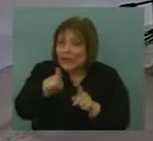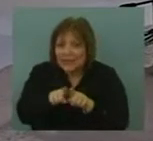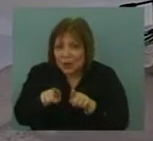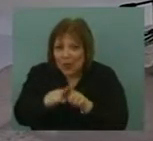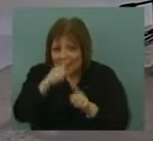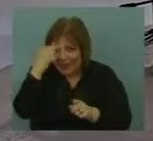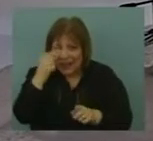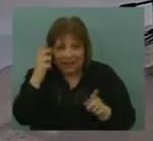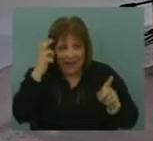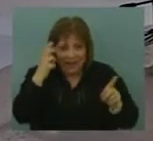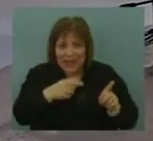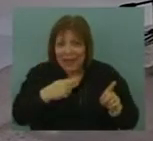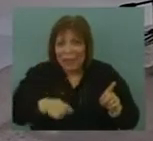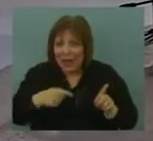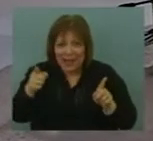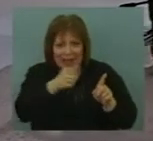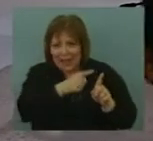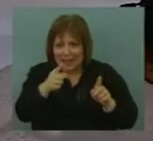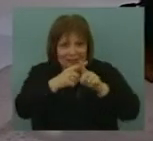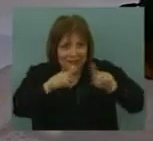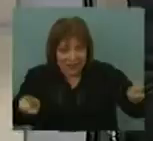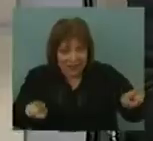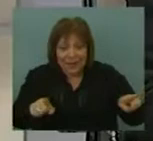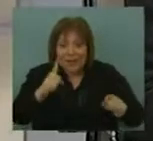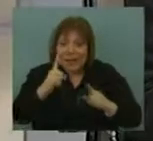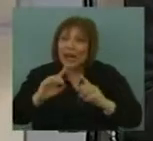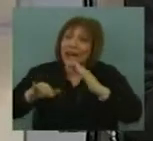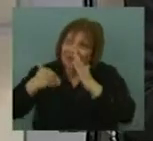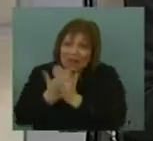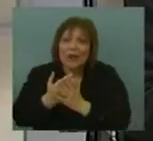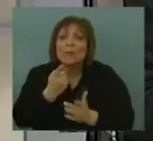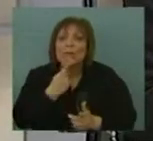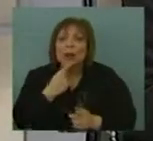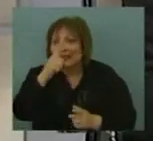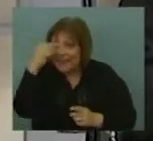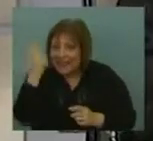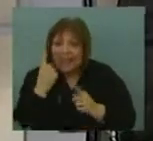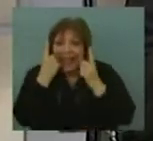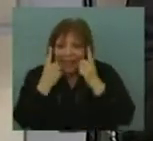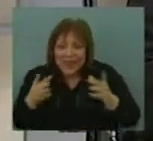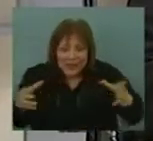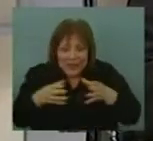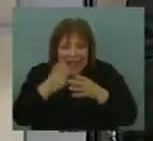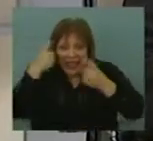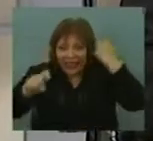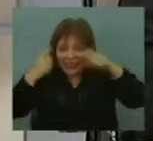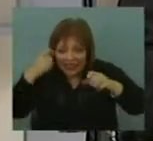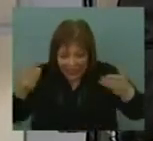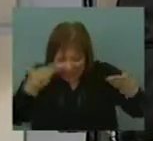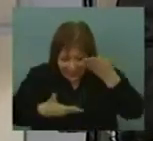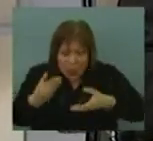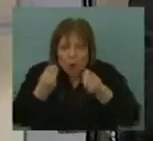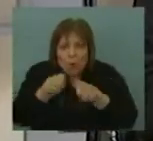internacional la de Tabarevas que es la de Mujica. Entonces, lo primero es reivindicar esta idea de que la política internacional es parte de un sistema de ideas y de un